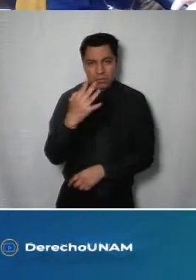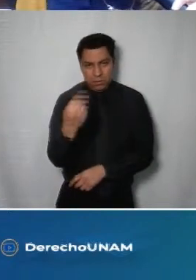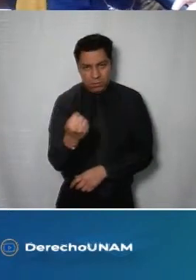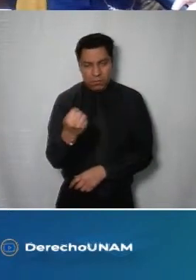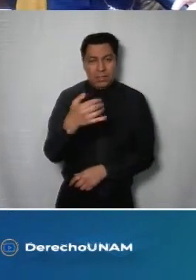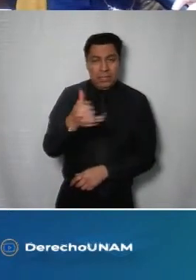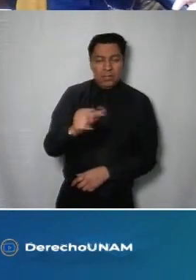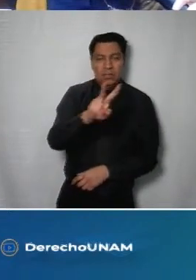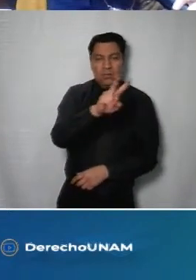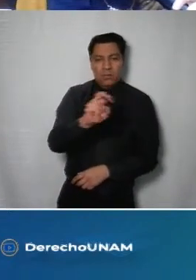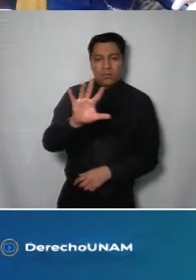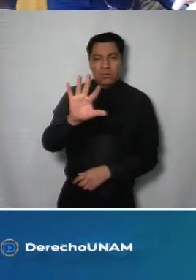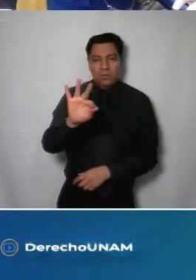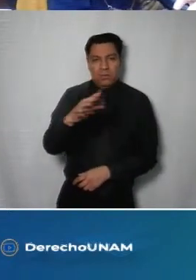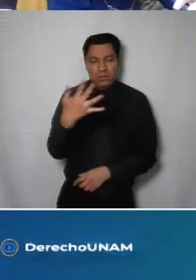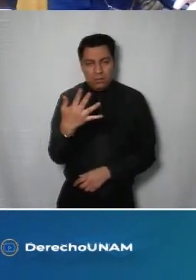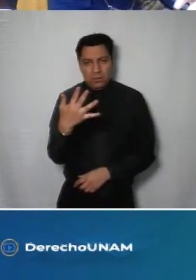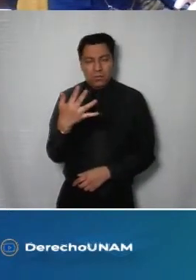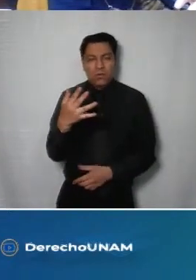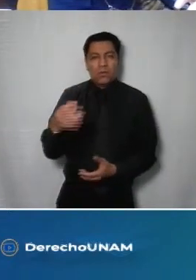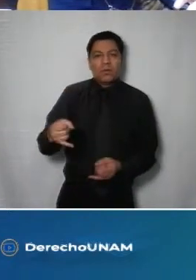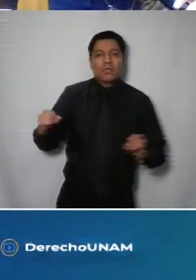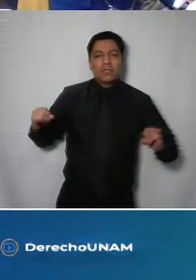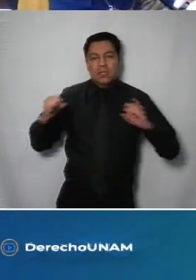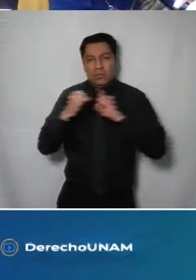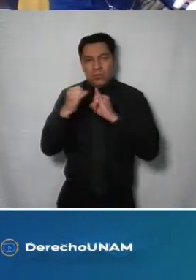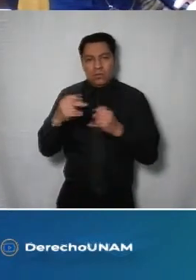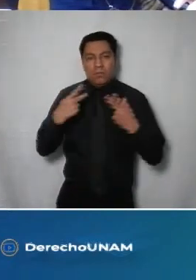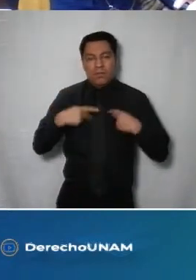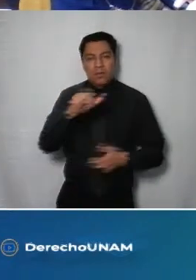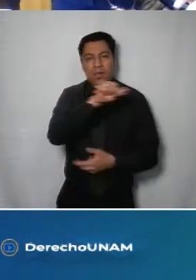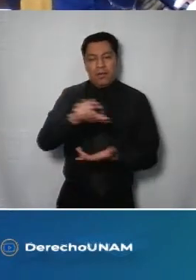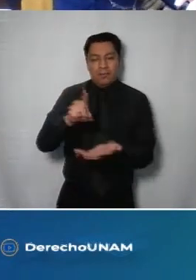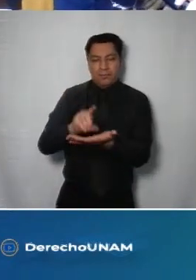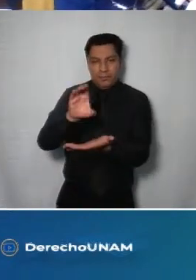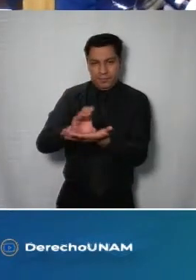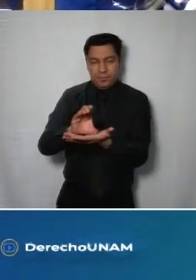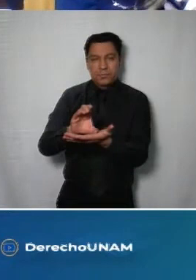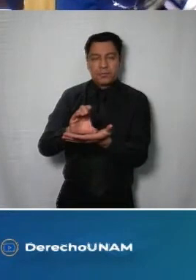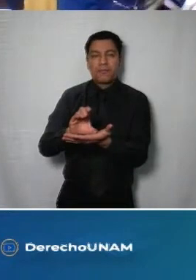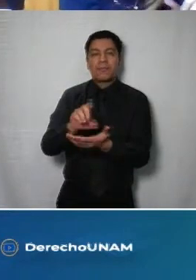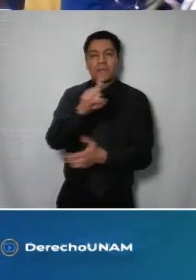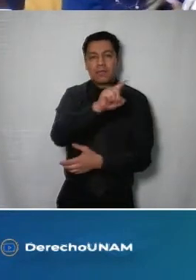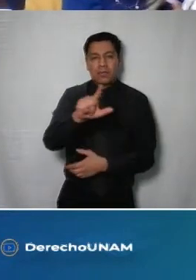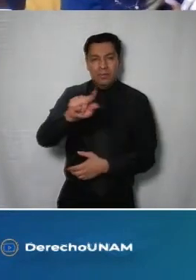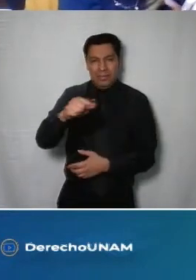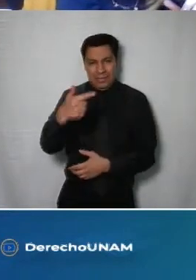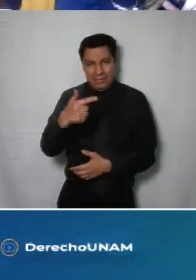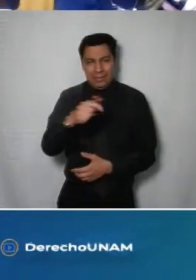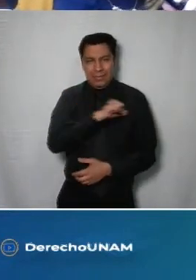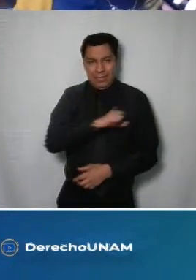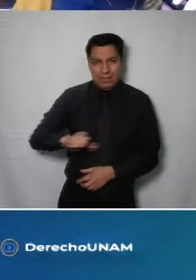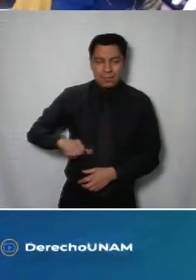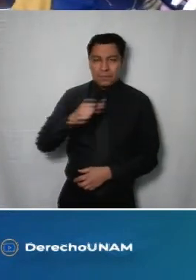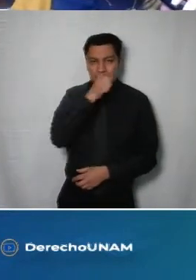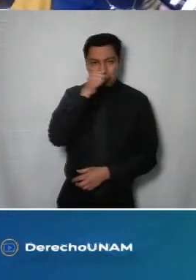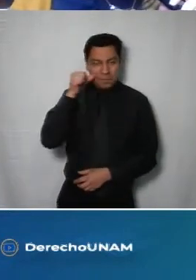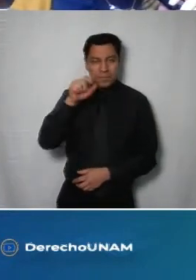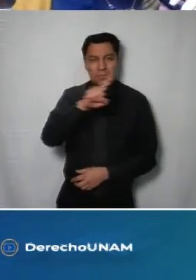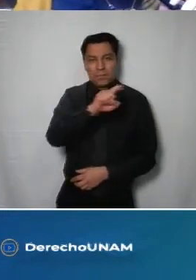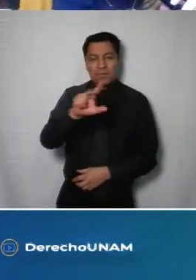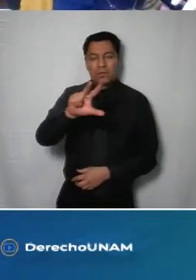245 del Instituto de las Personas con Discapacidad de la Ciudad de México 173 de la Alcaldía Benito Juárez